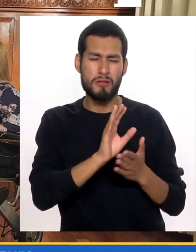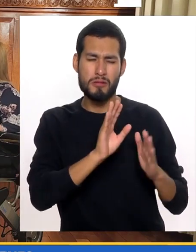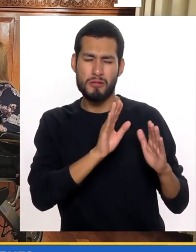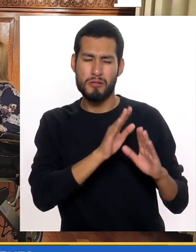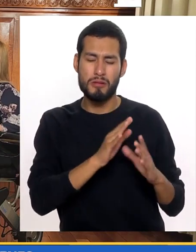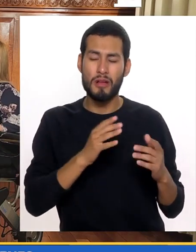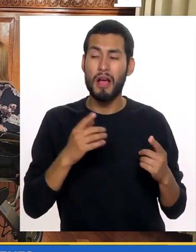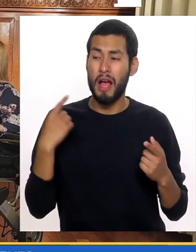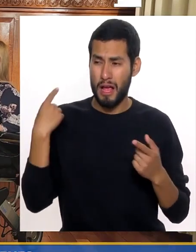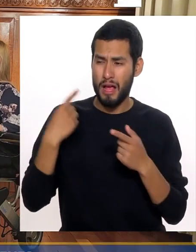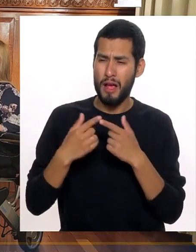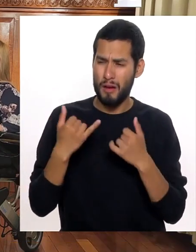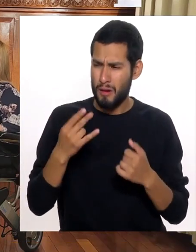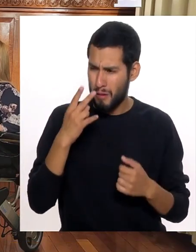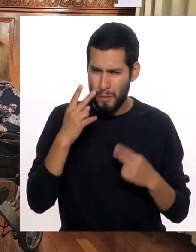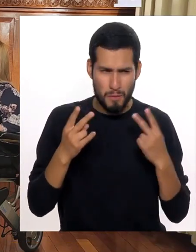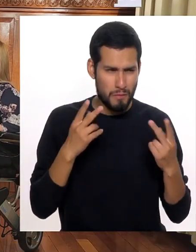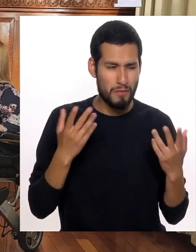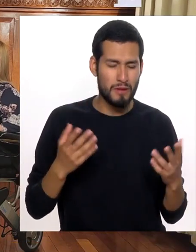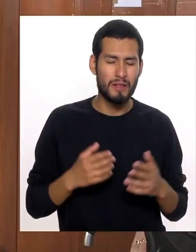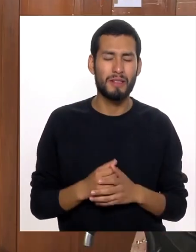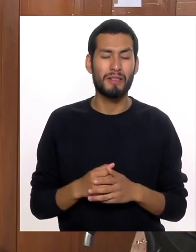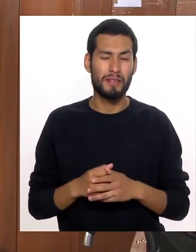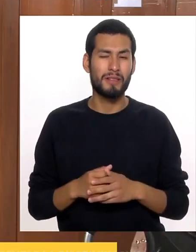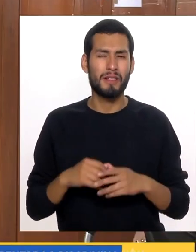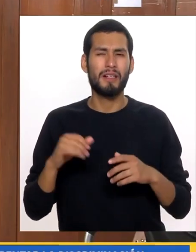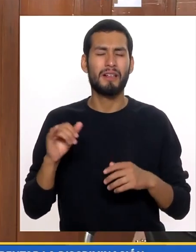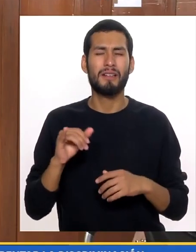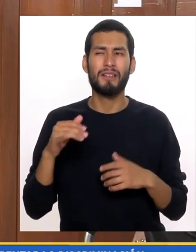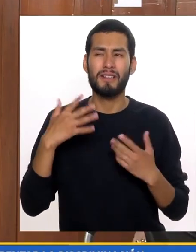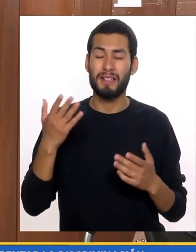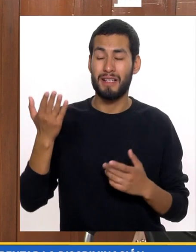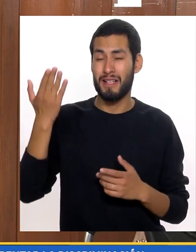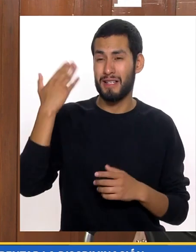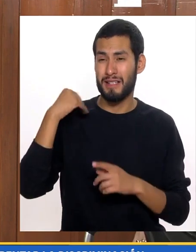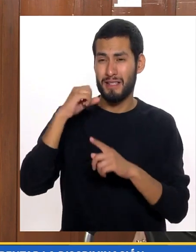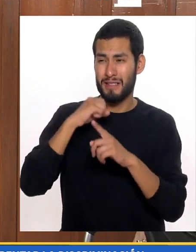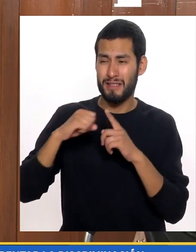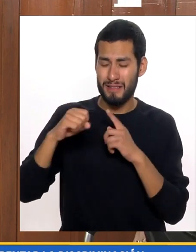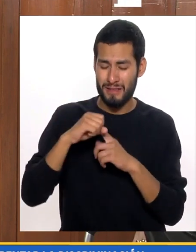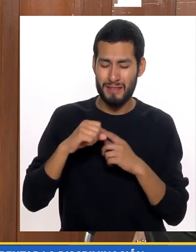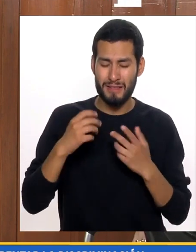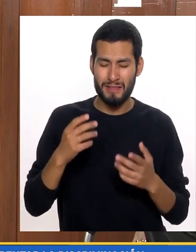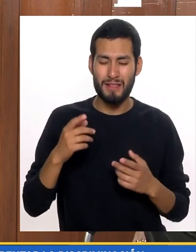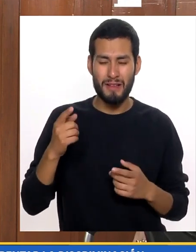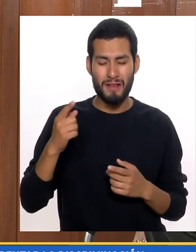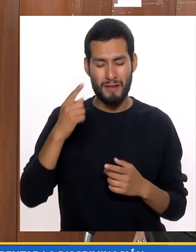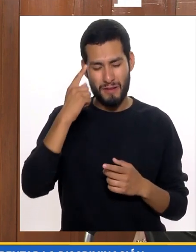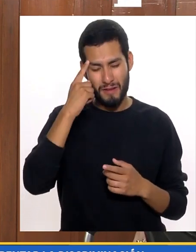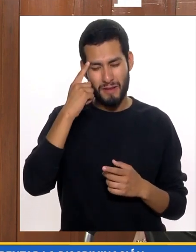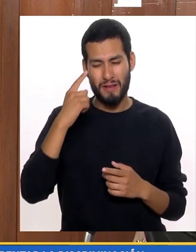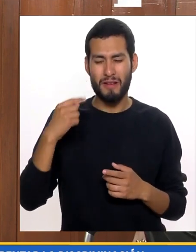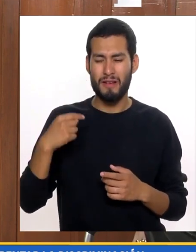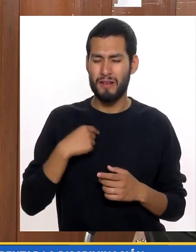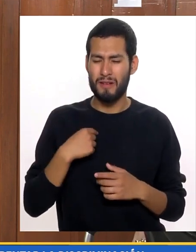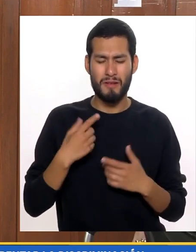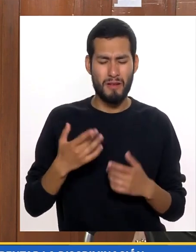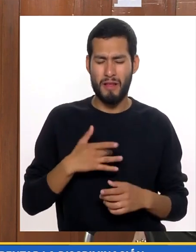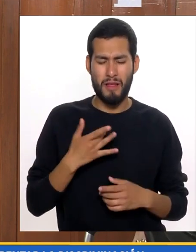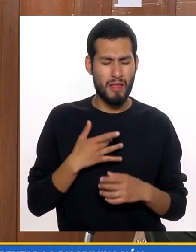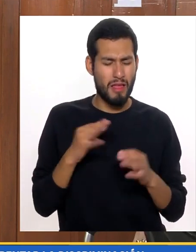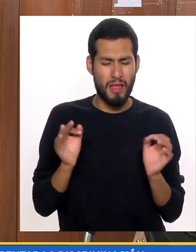discriminación Que hasta ahora se encuentra Y aparte que en la sociedad Pues nos creen que somos